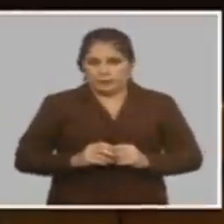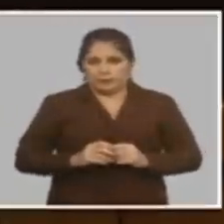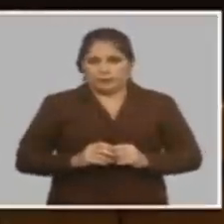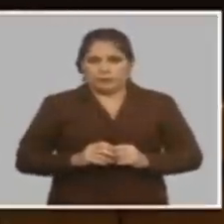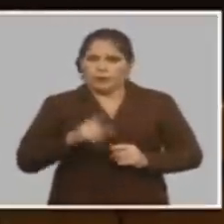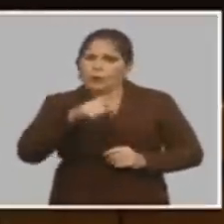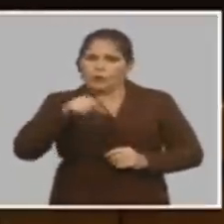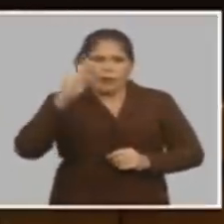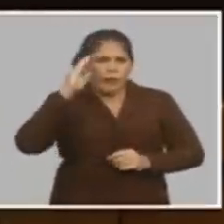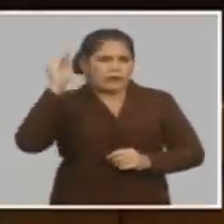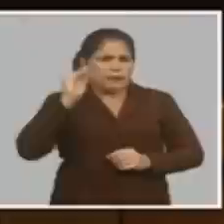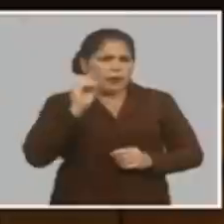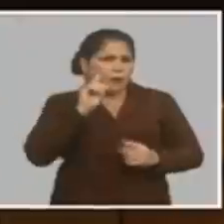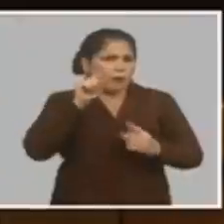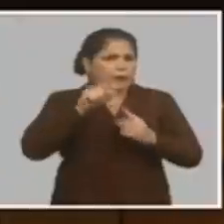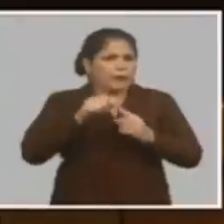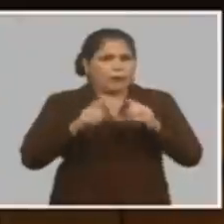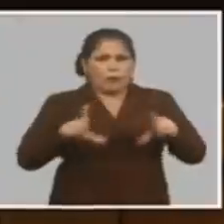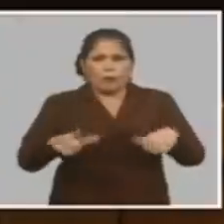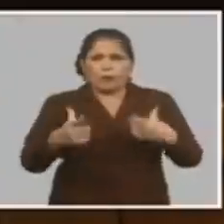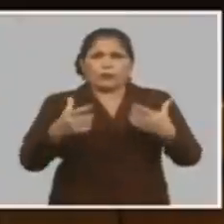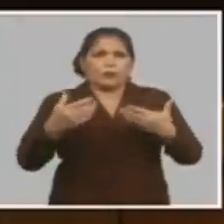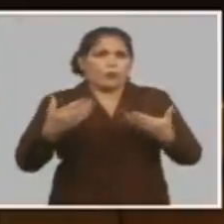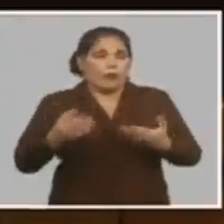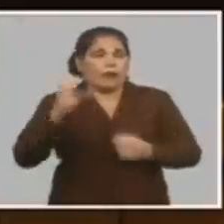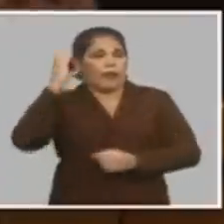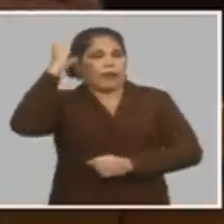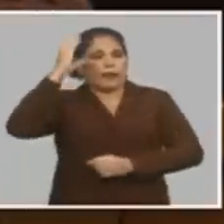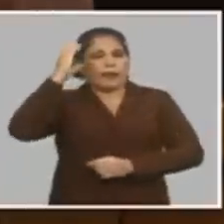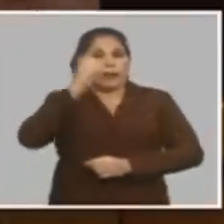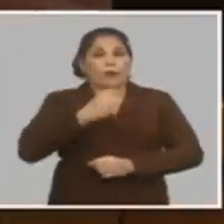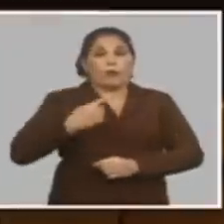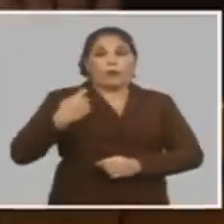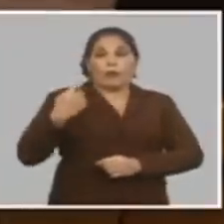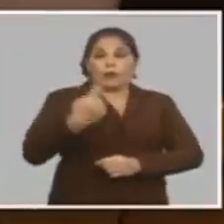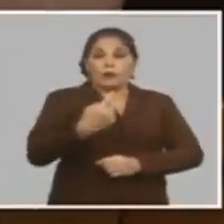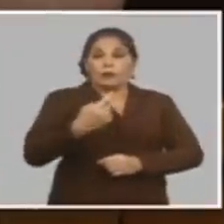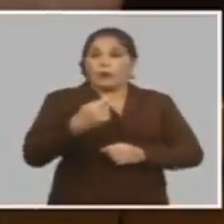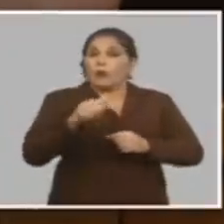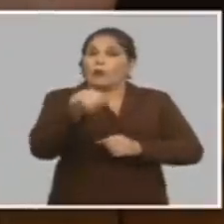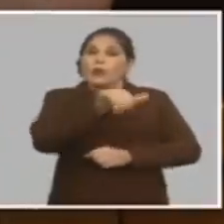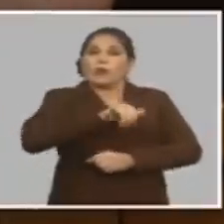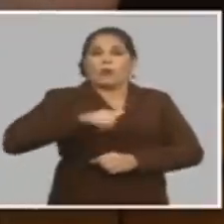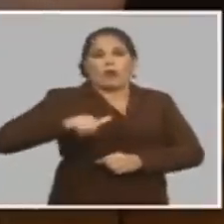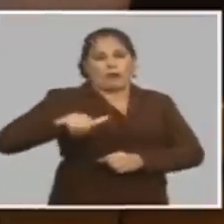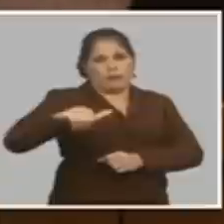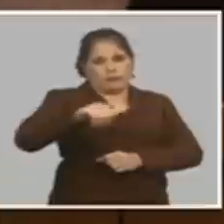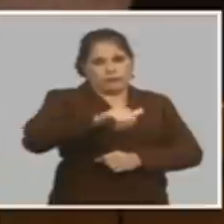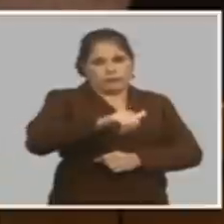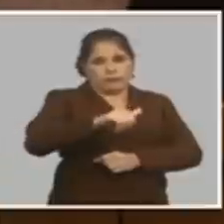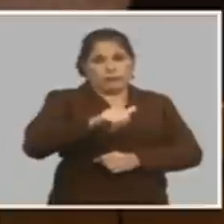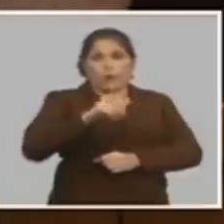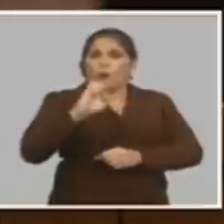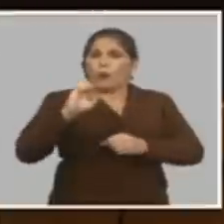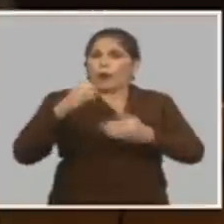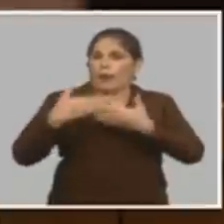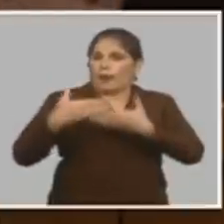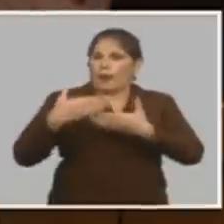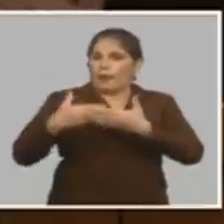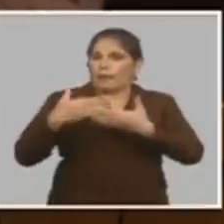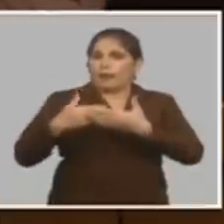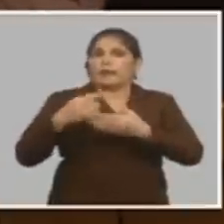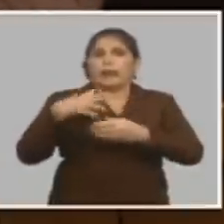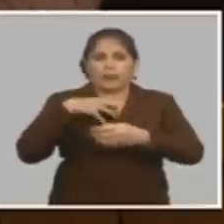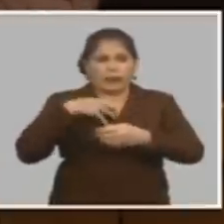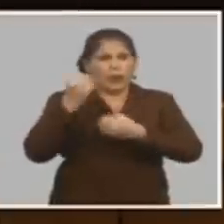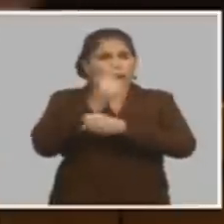¿sabe cuál es la premisa? el criterio de poner todos los actores económicos en igualdad de condiciones una cooperativa genera